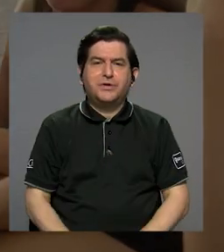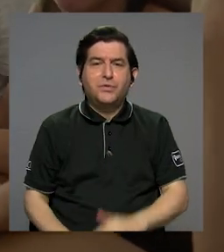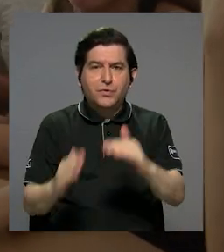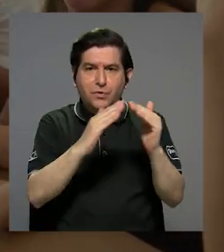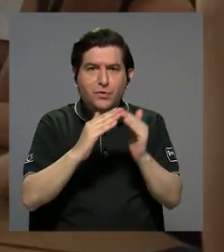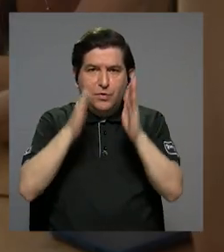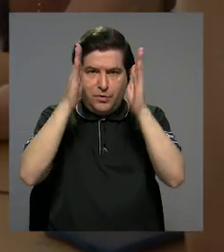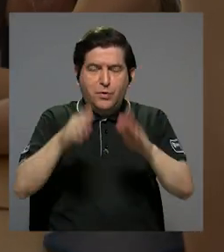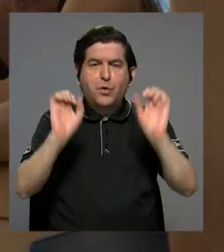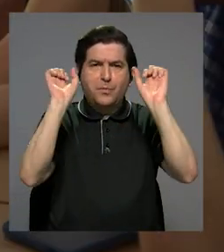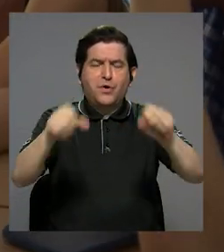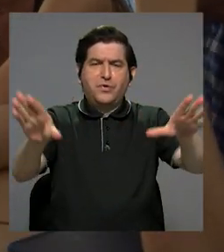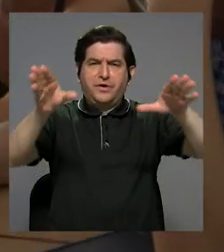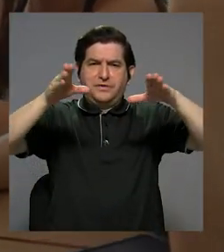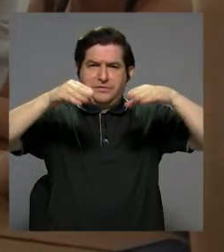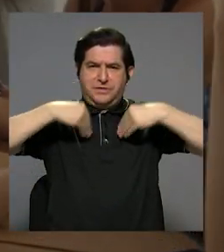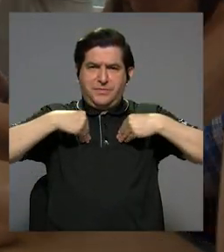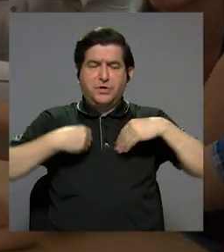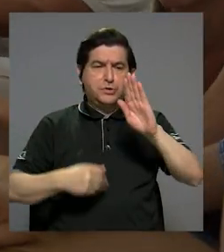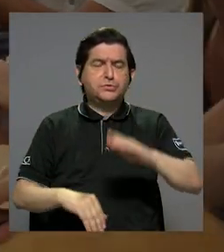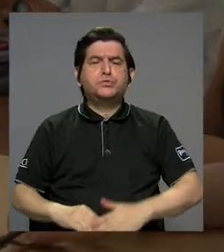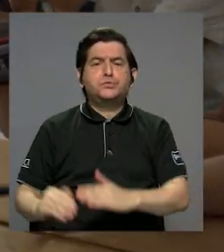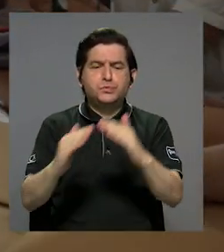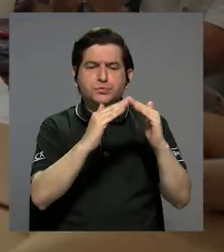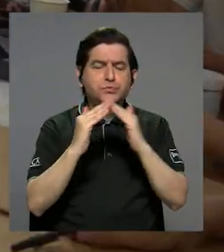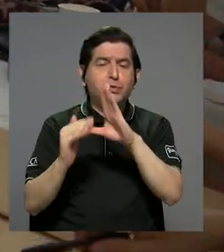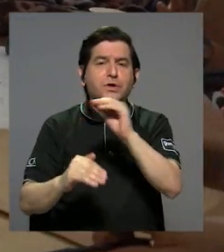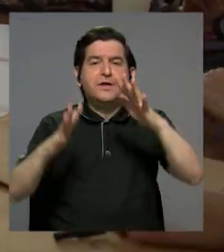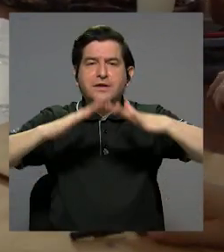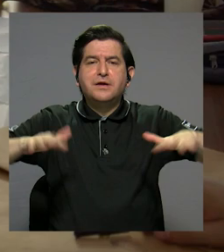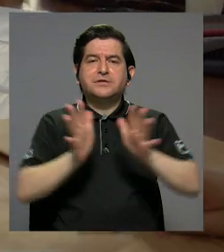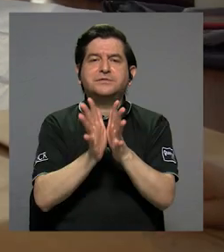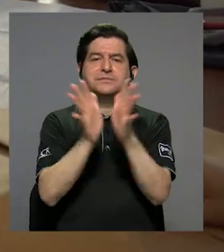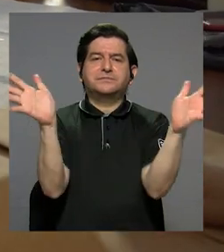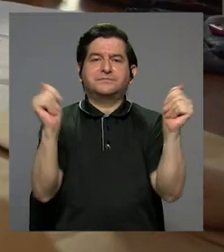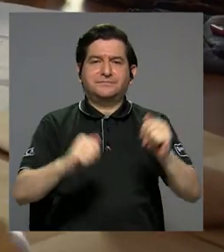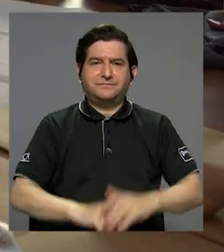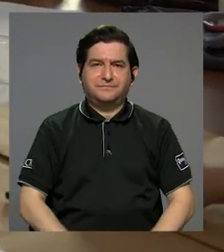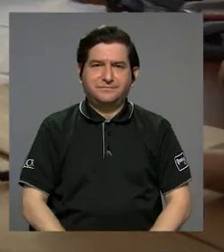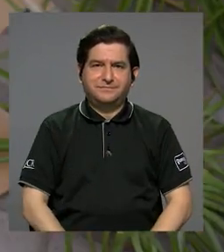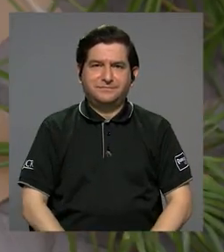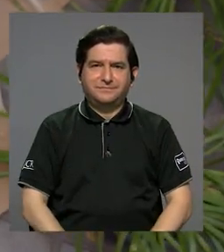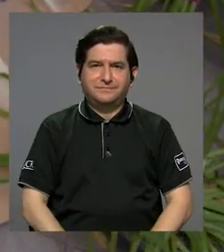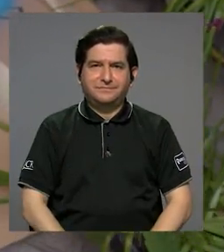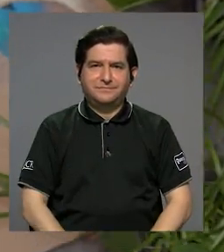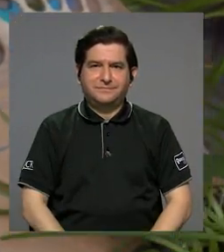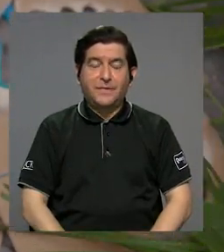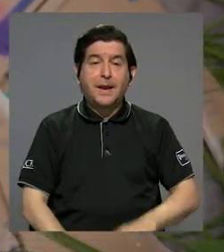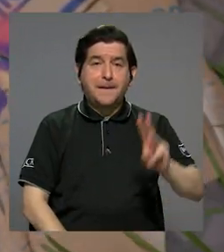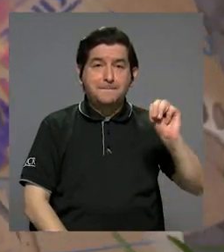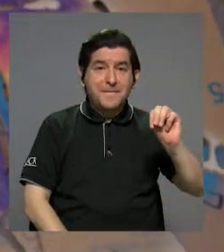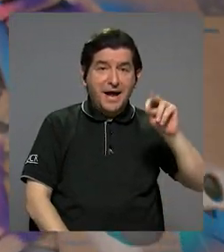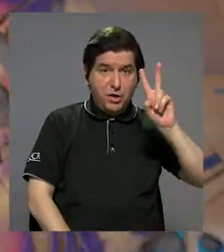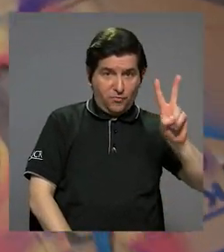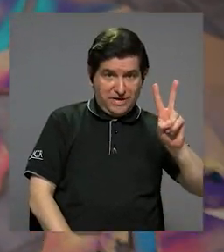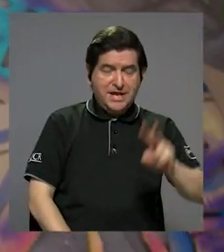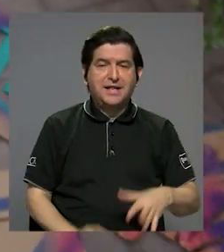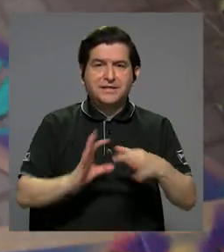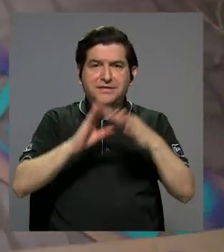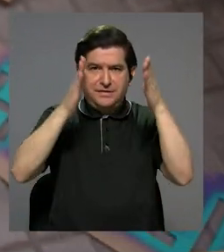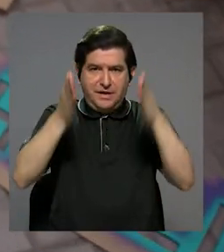los pobladores lograran apropiarse de sus comunidades y espacios públicos. De acuerdo con Mario Villalta,